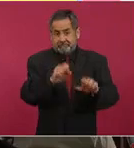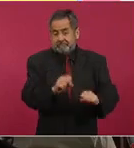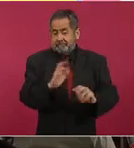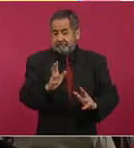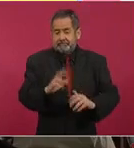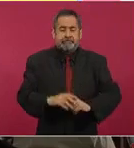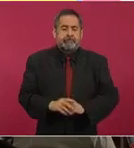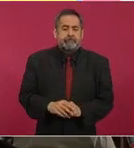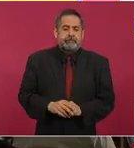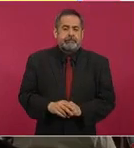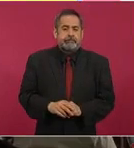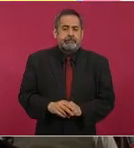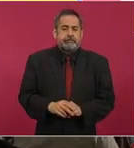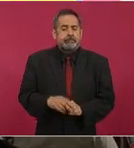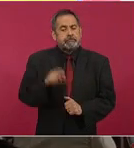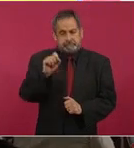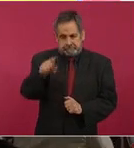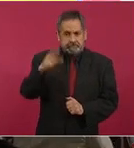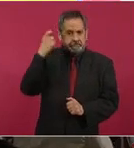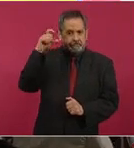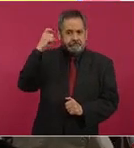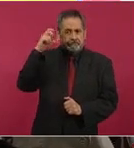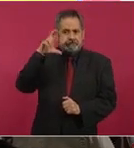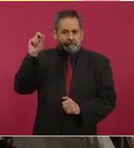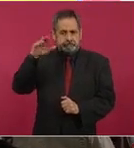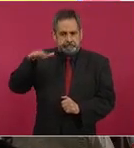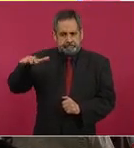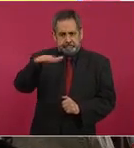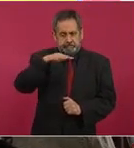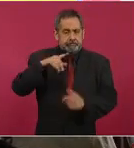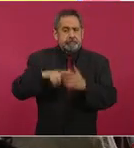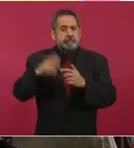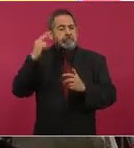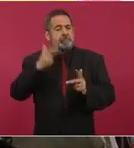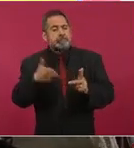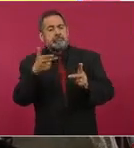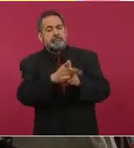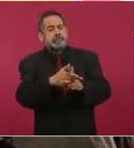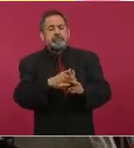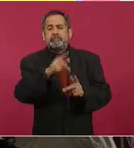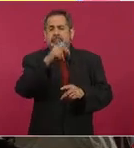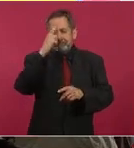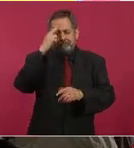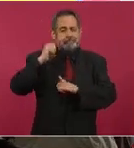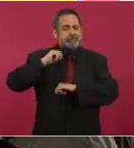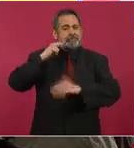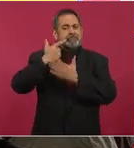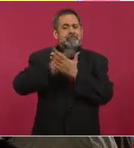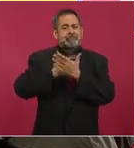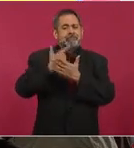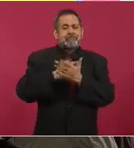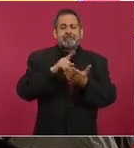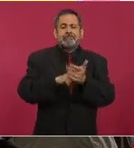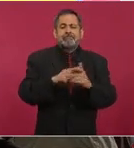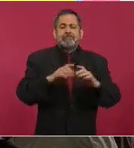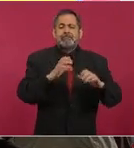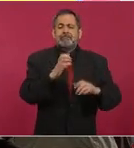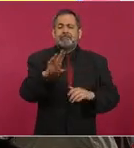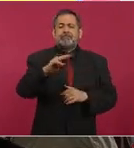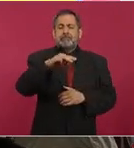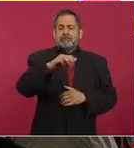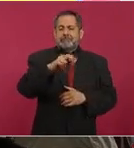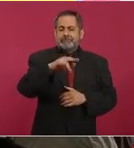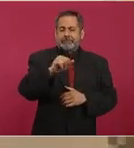También continuando con Quintana Roo, en el caso del asesinato del gerente del Club de Playas Mamitas, fue